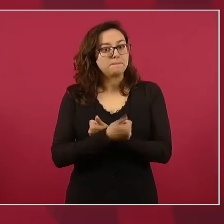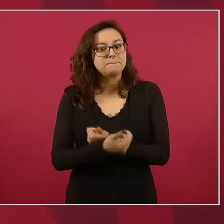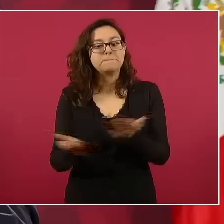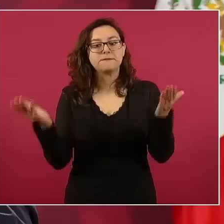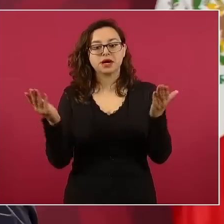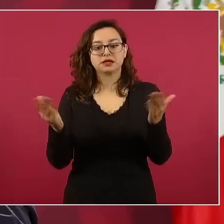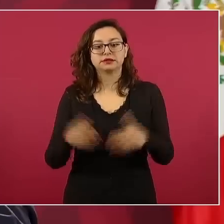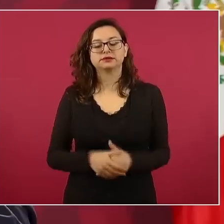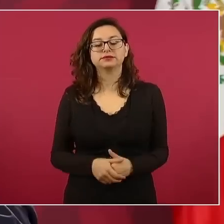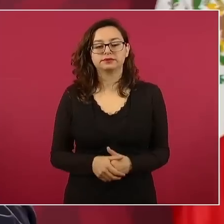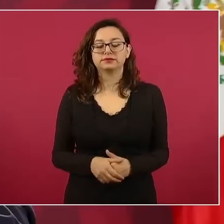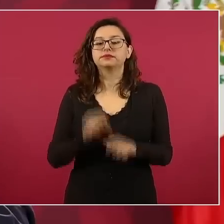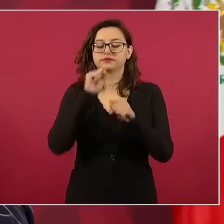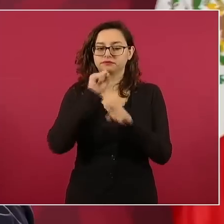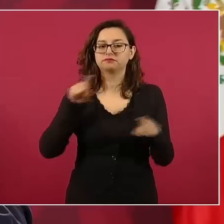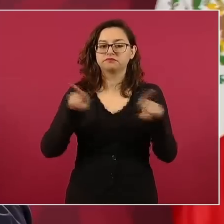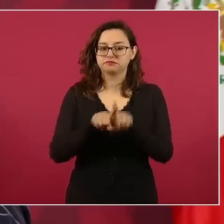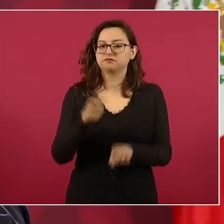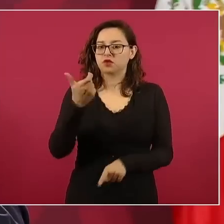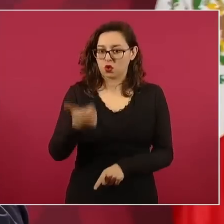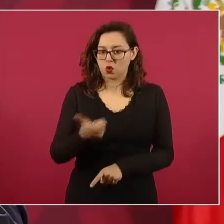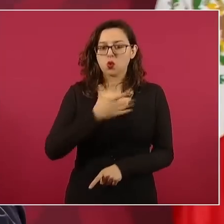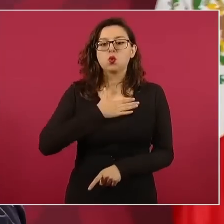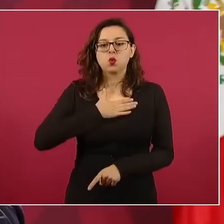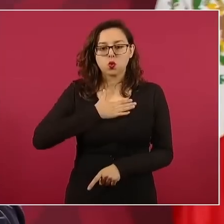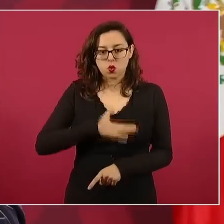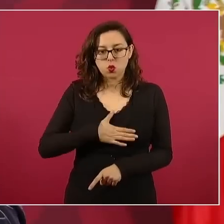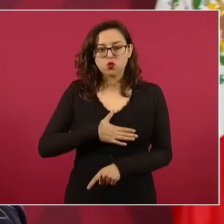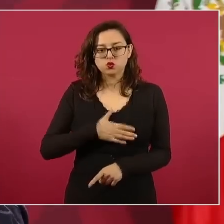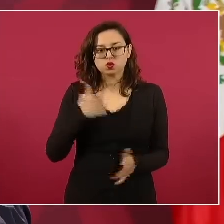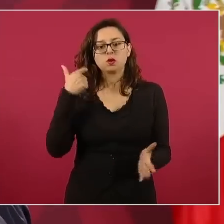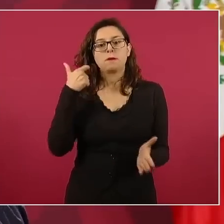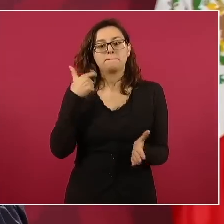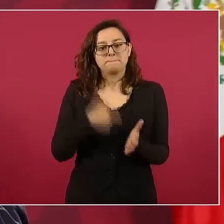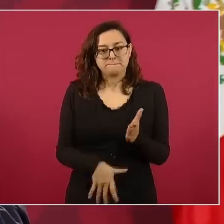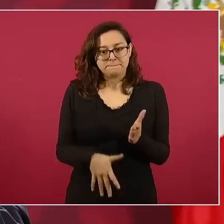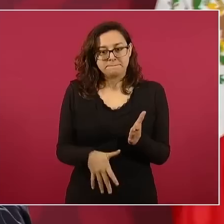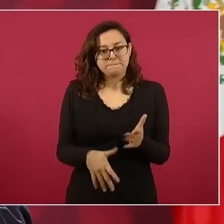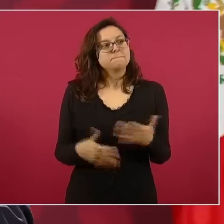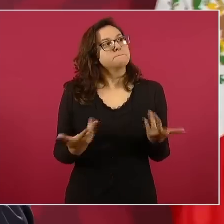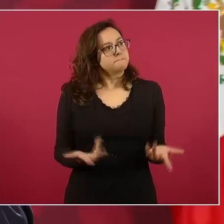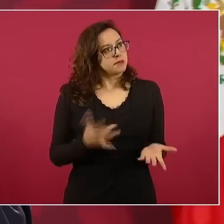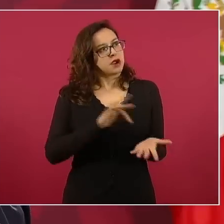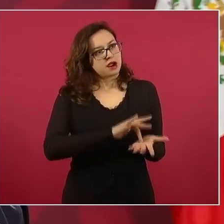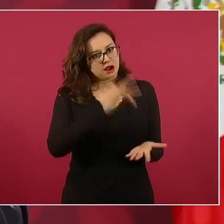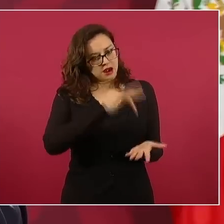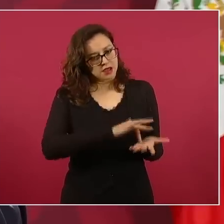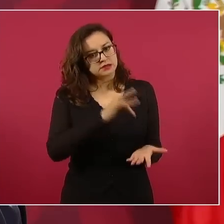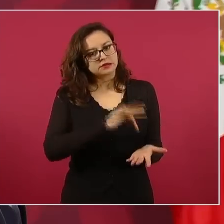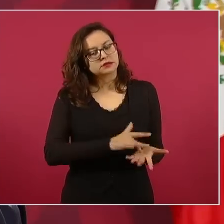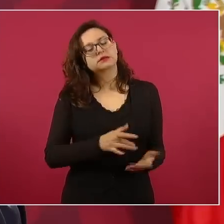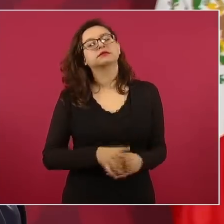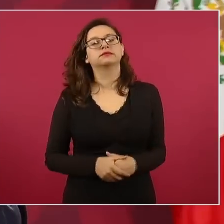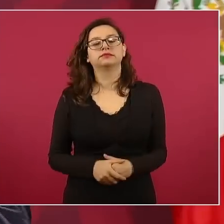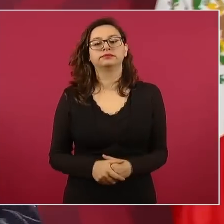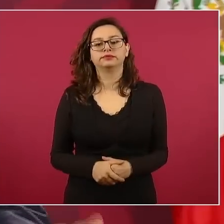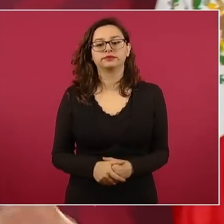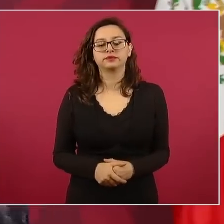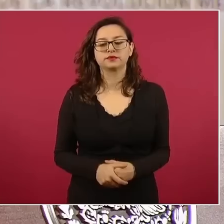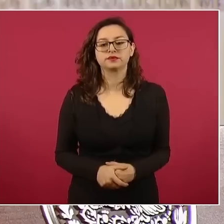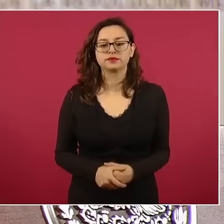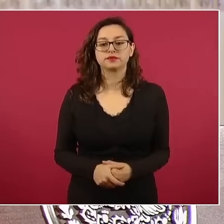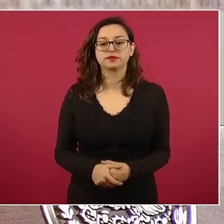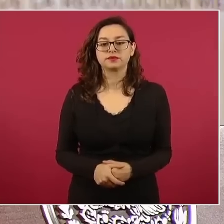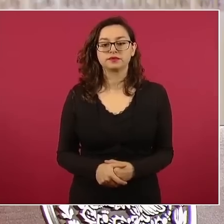También a precios justos, cosa que agradecemos. En el